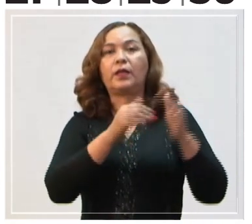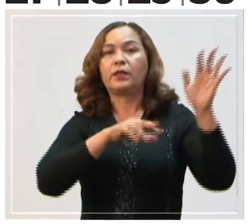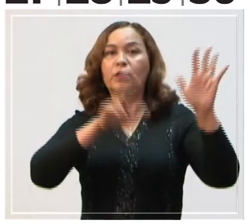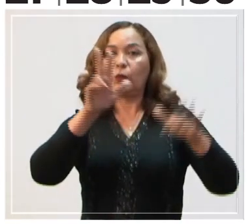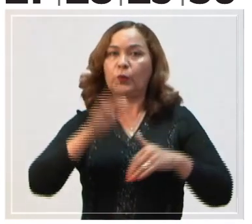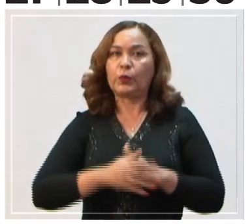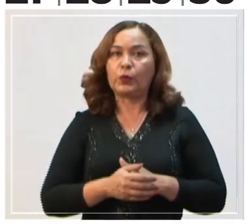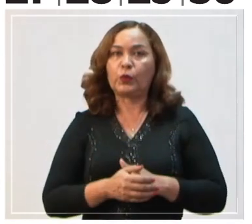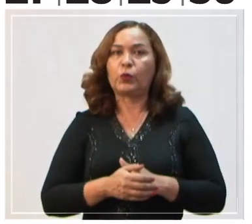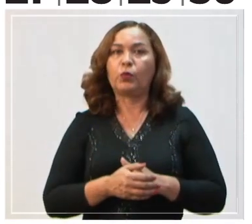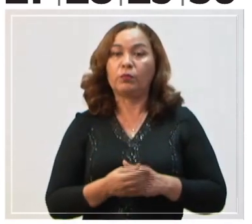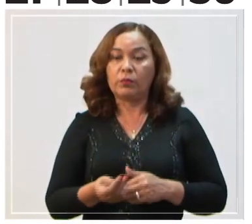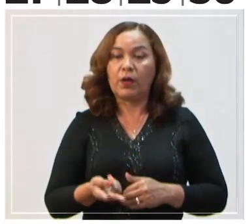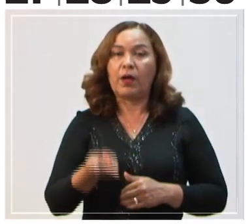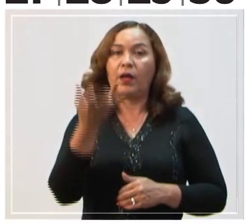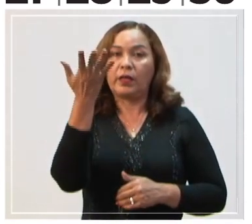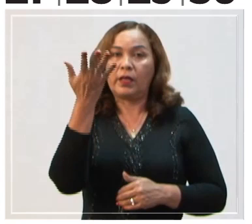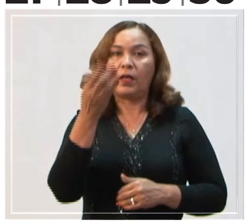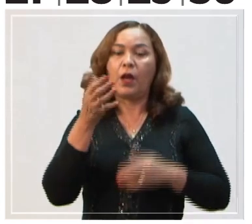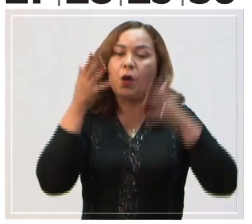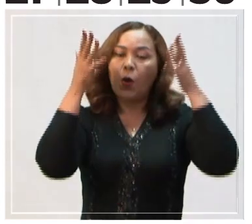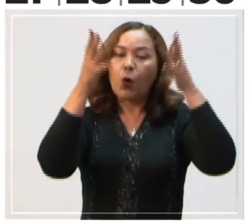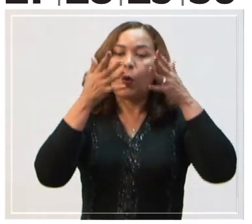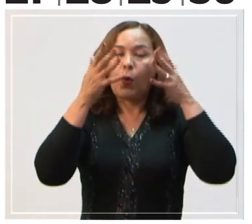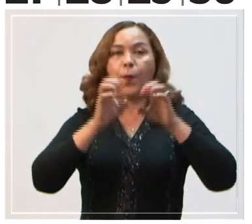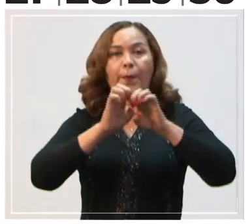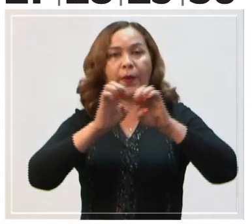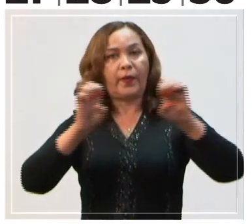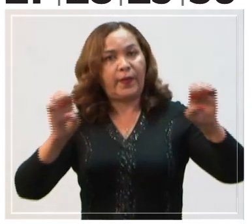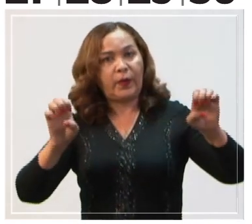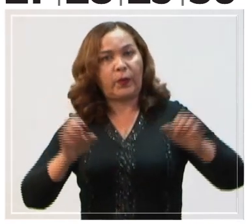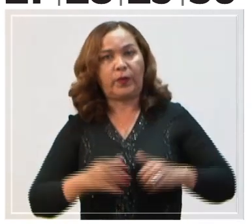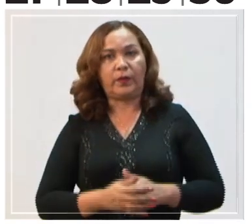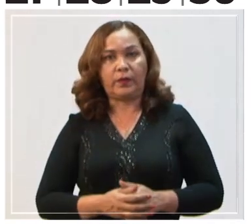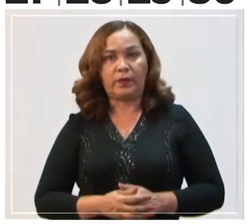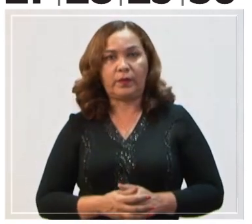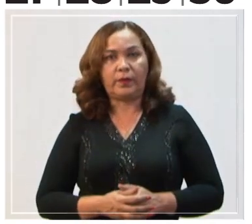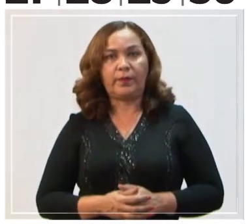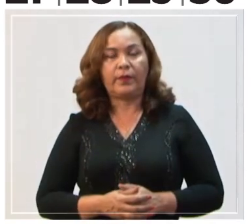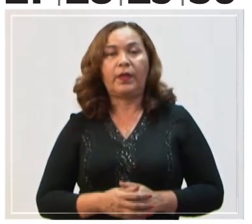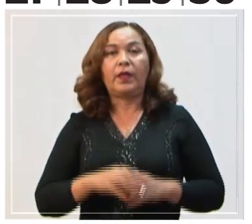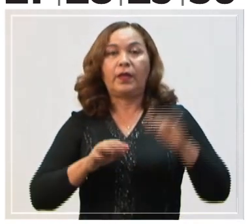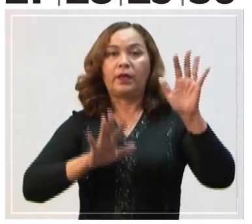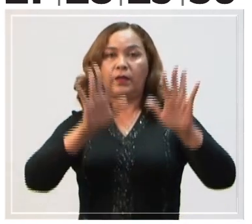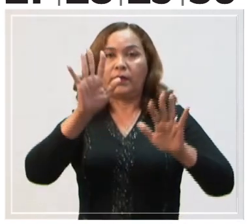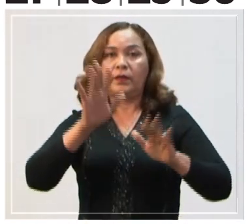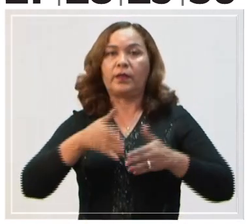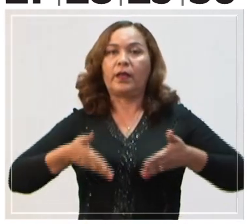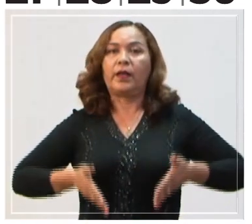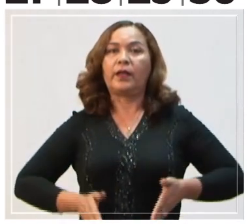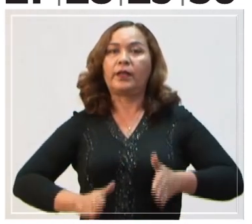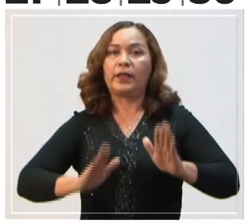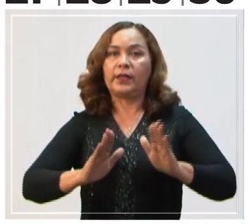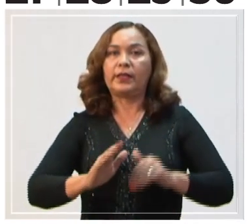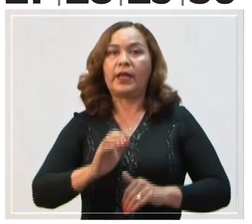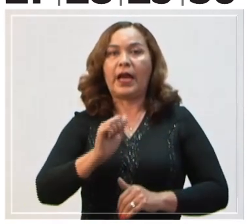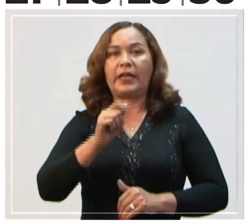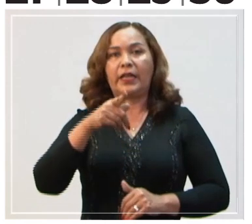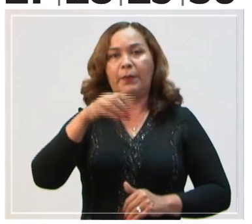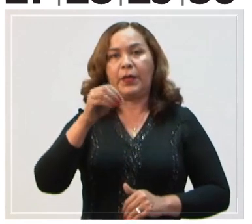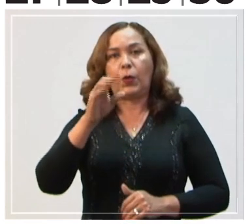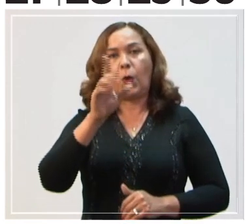18. Valoración de las Orientaciones Pedagógicas. Día 15. Natalicio de